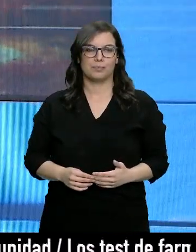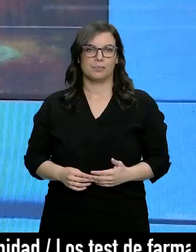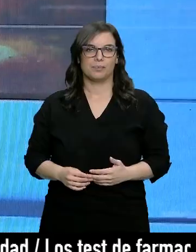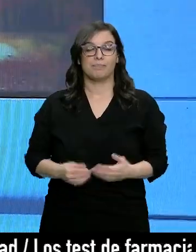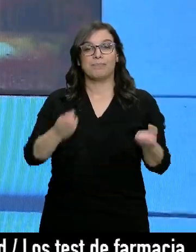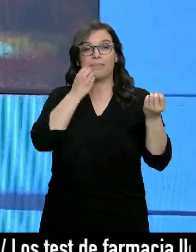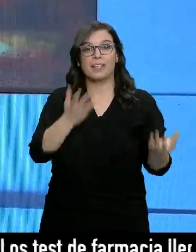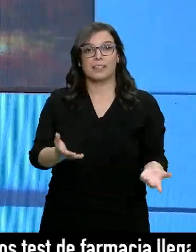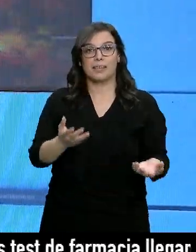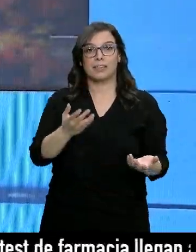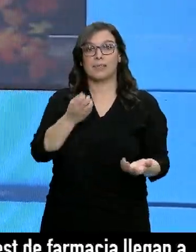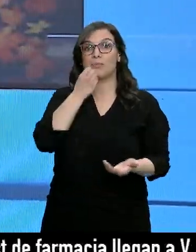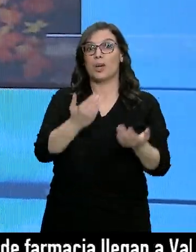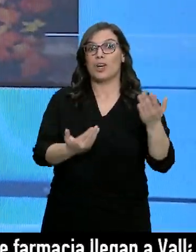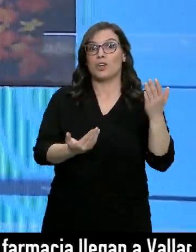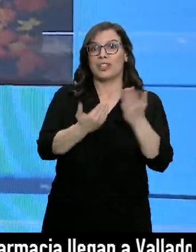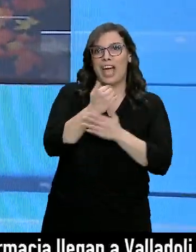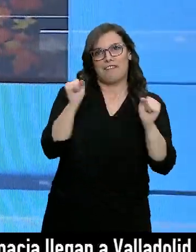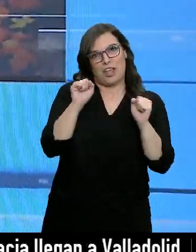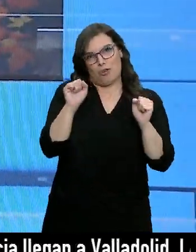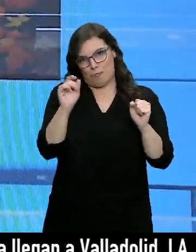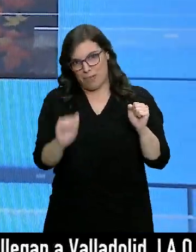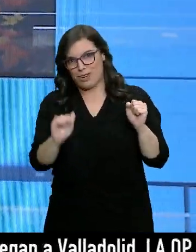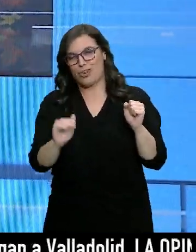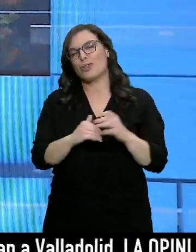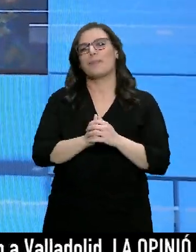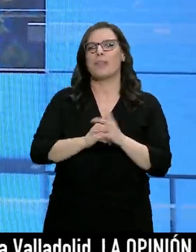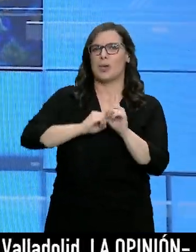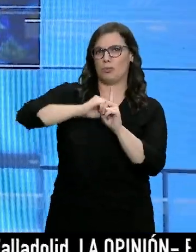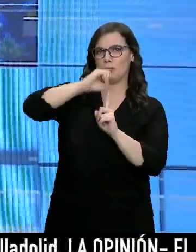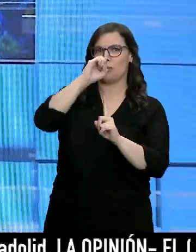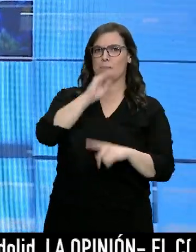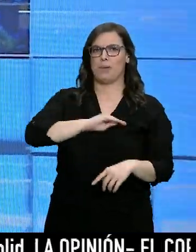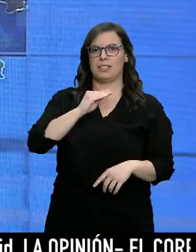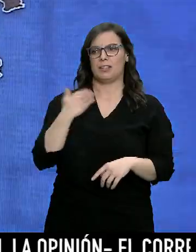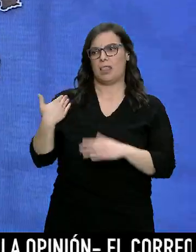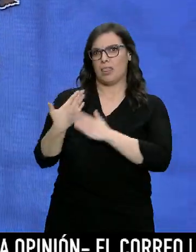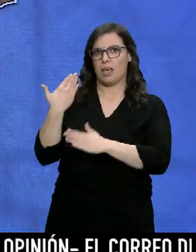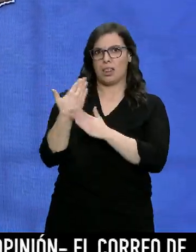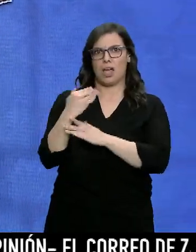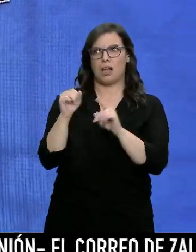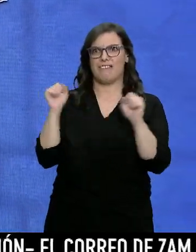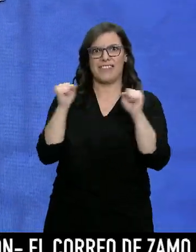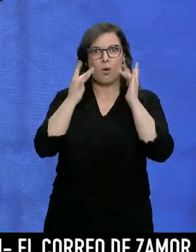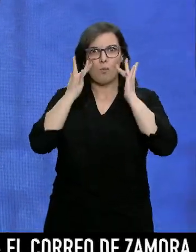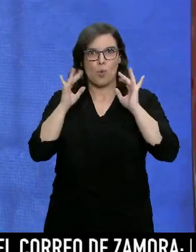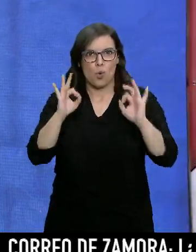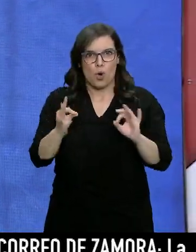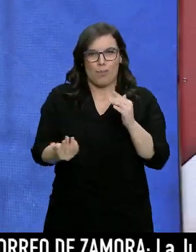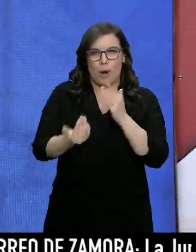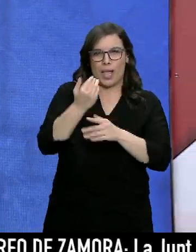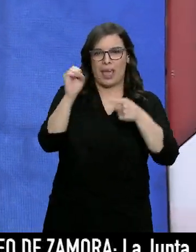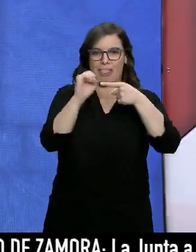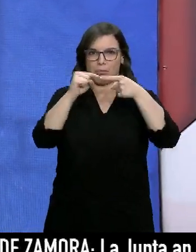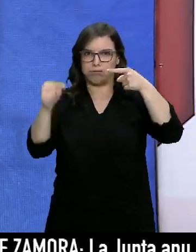¿Qué tal? Muy buenos y ya no tan fríos días. Han subido mucho las temperaturas después de varias jornadas invernales amaneciendo bajo